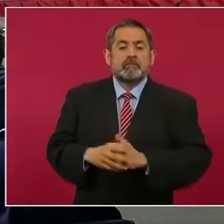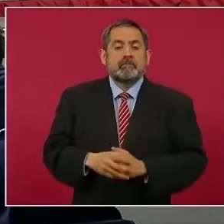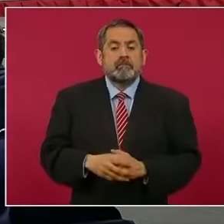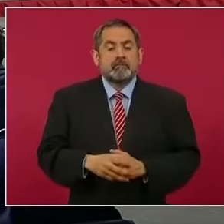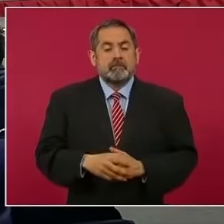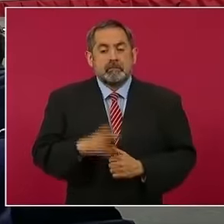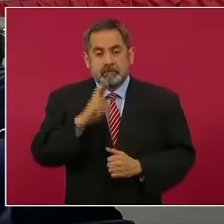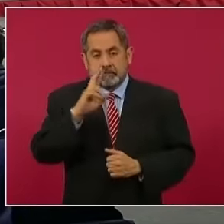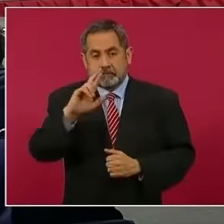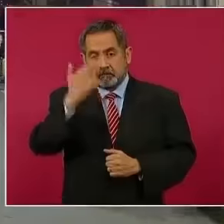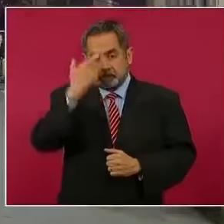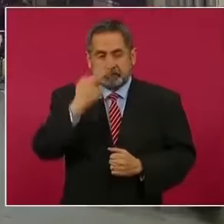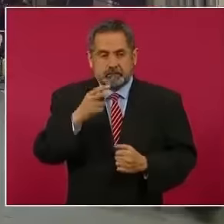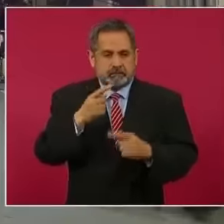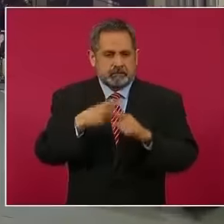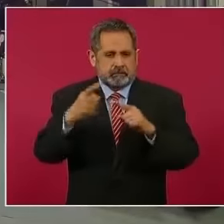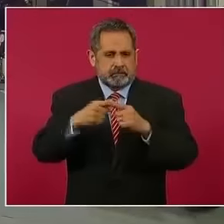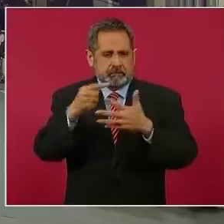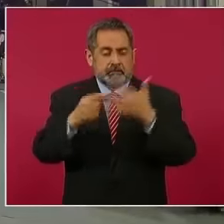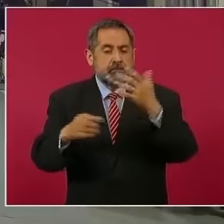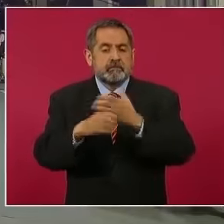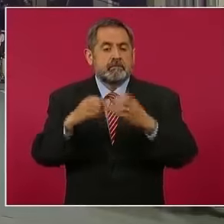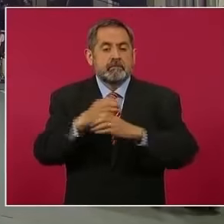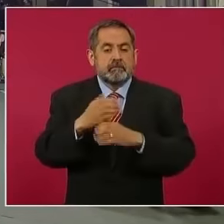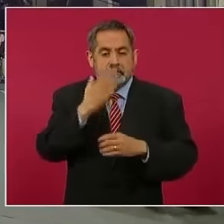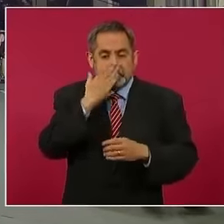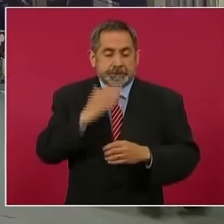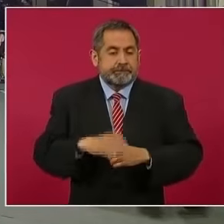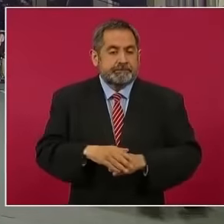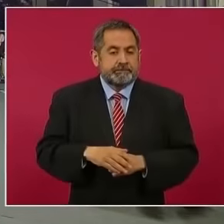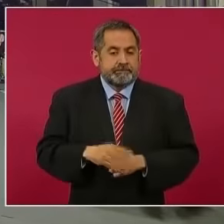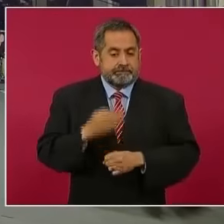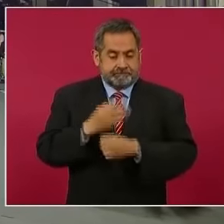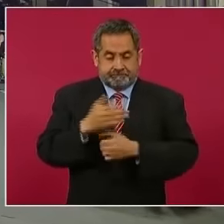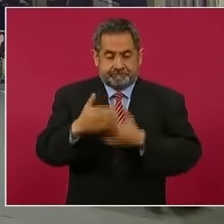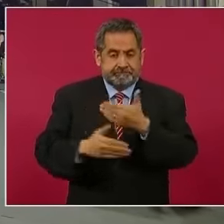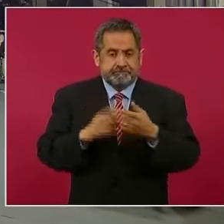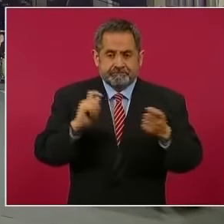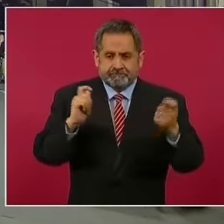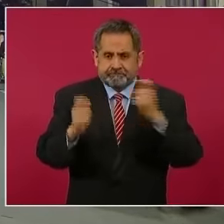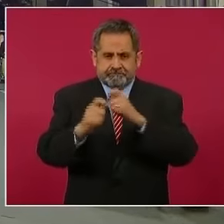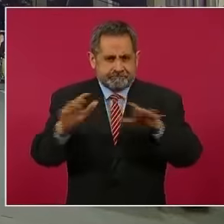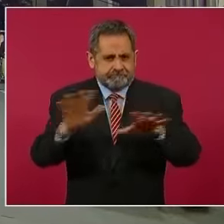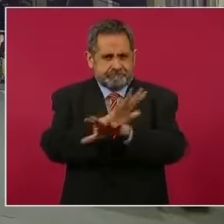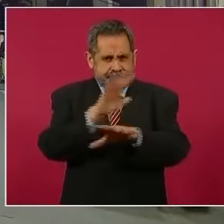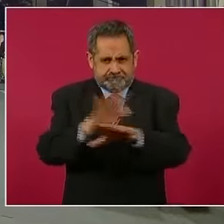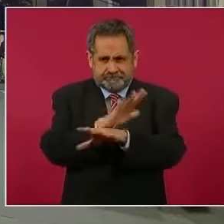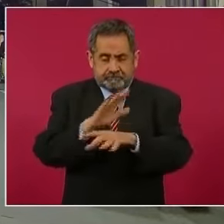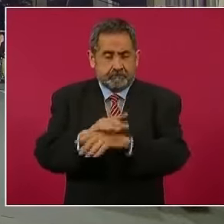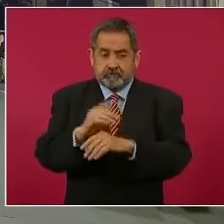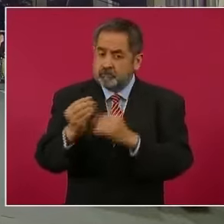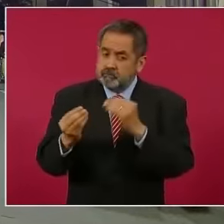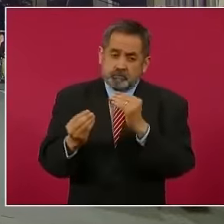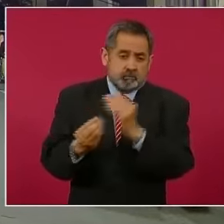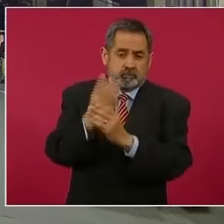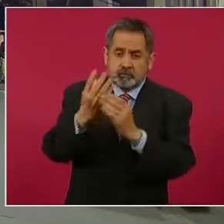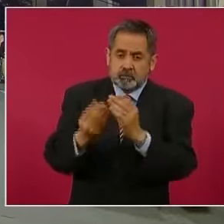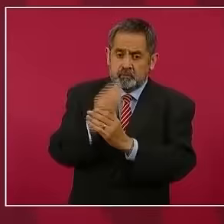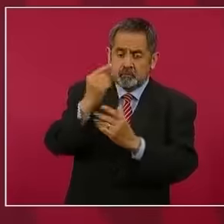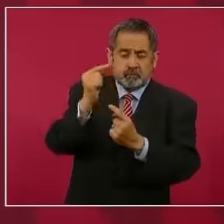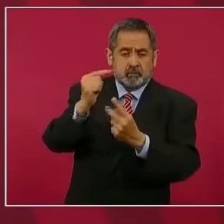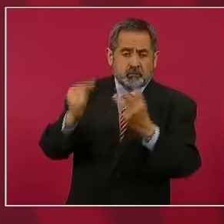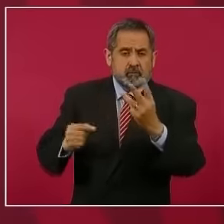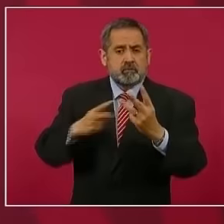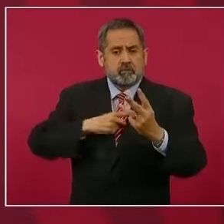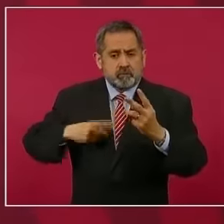Recordar varias cosas. La primera es, estamos en un proceso de cambios, hay muchas cosas nuevas que tenemos